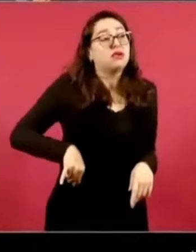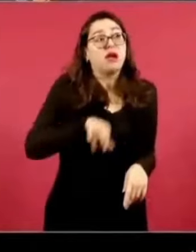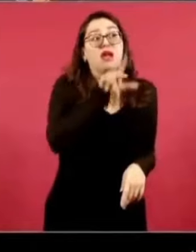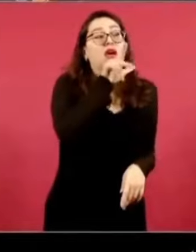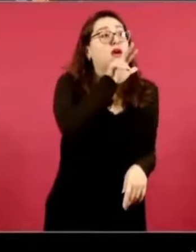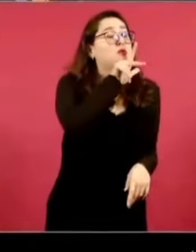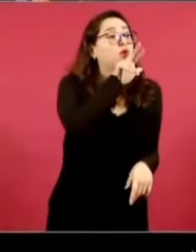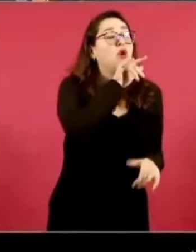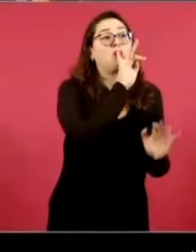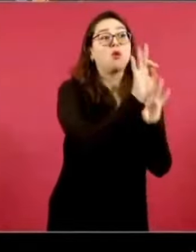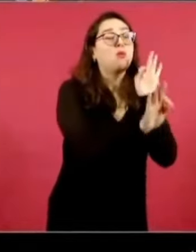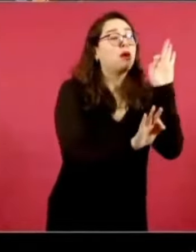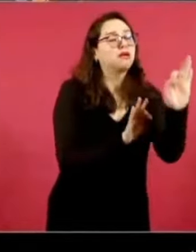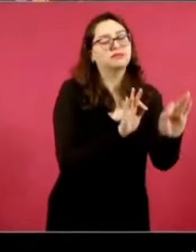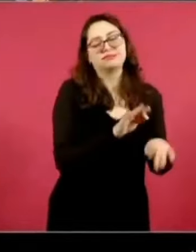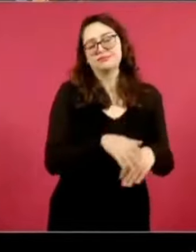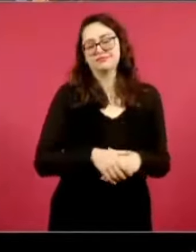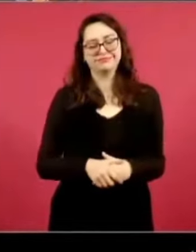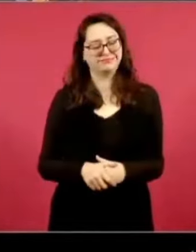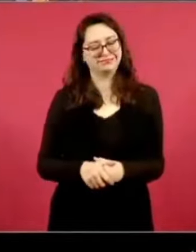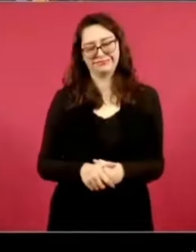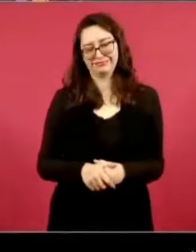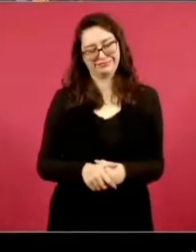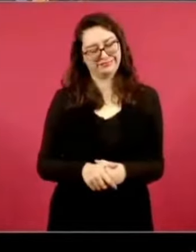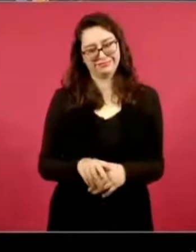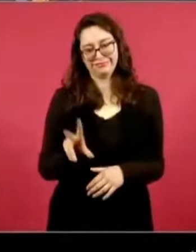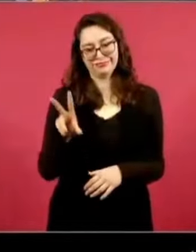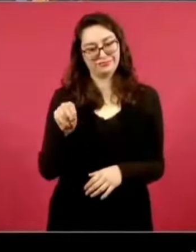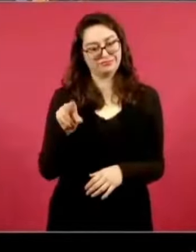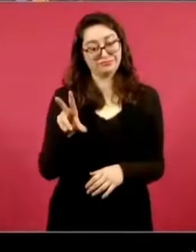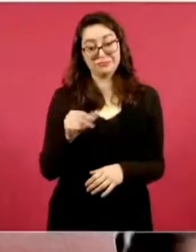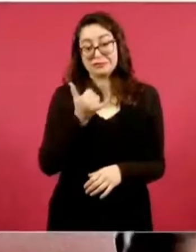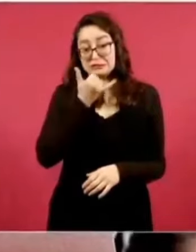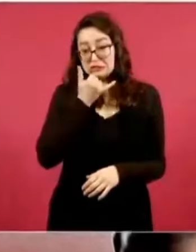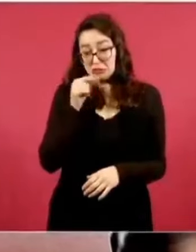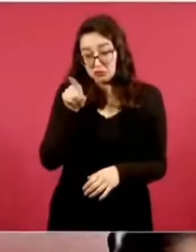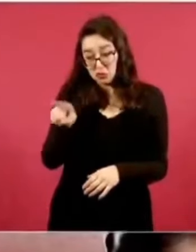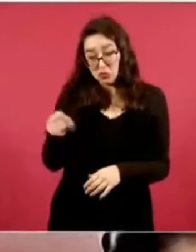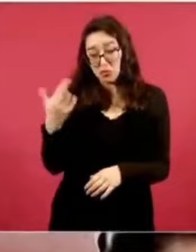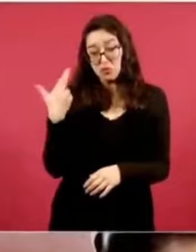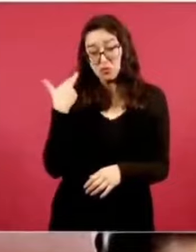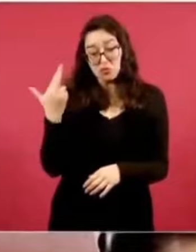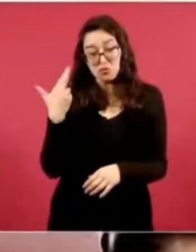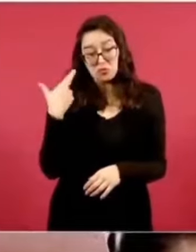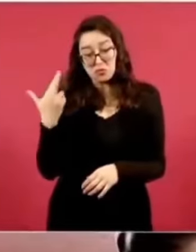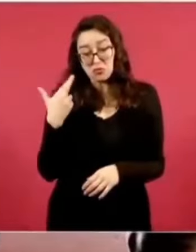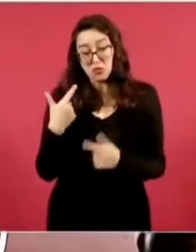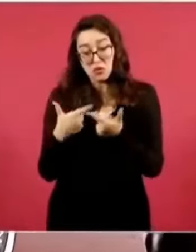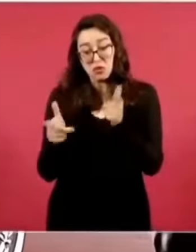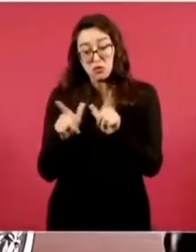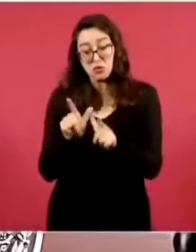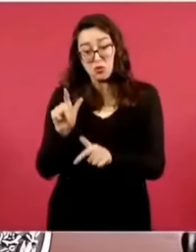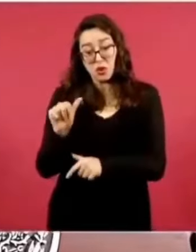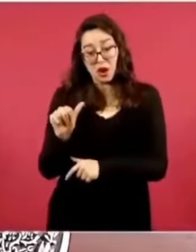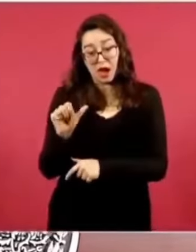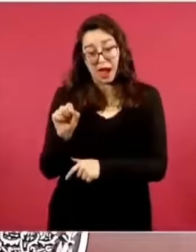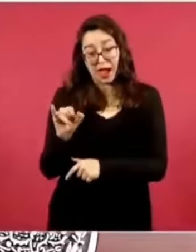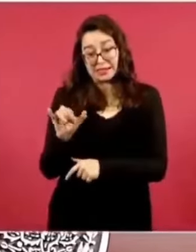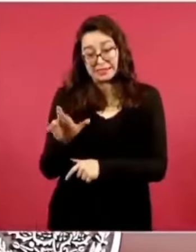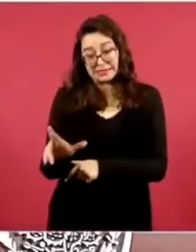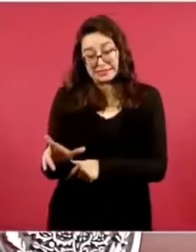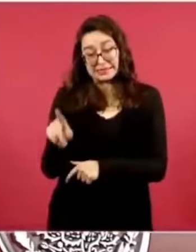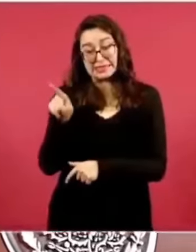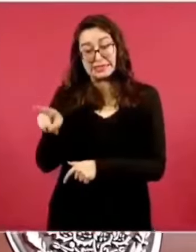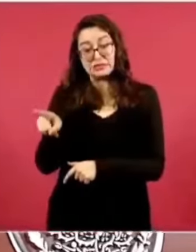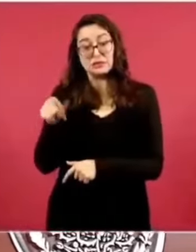subordinado al gobierno en turno, siempre y